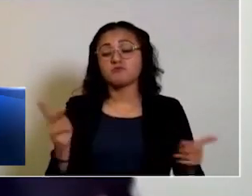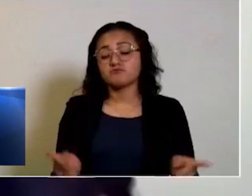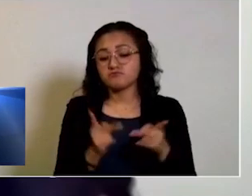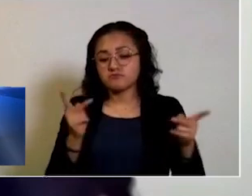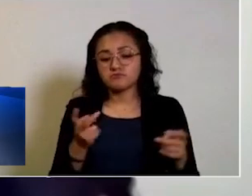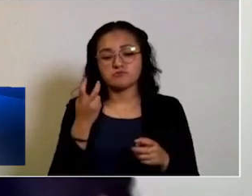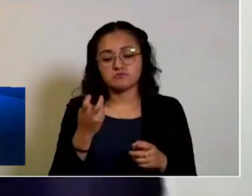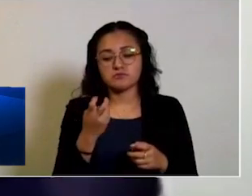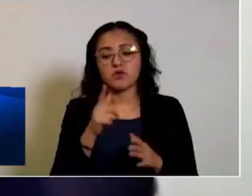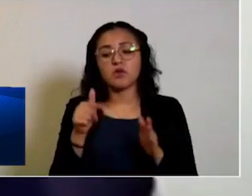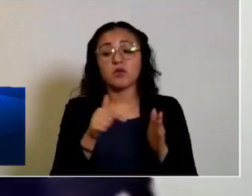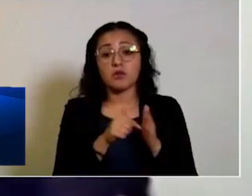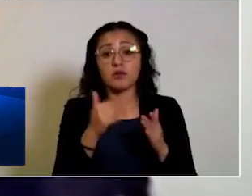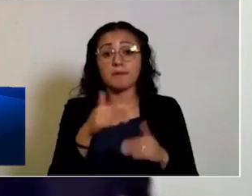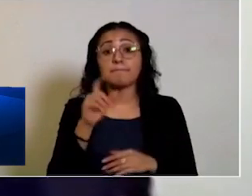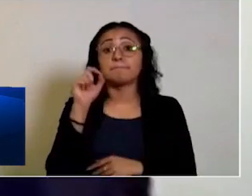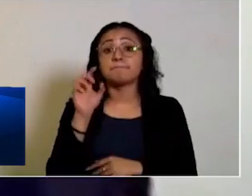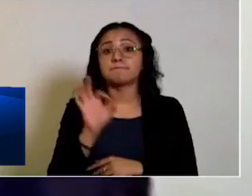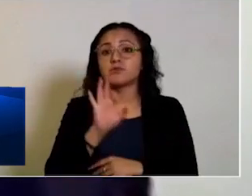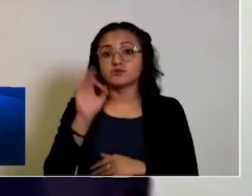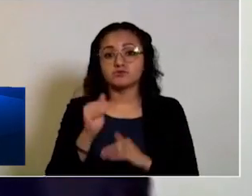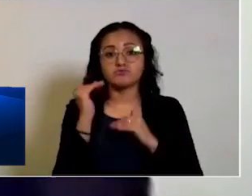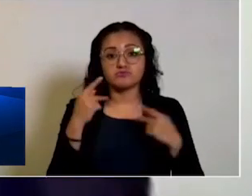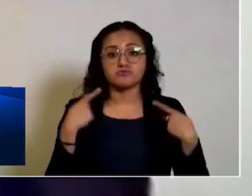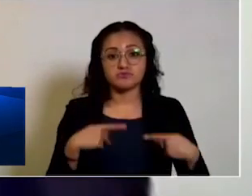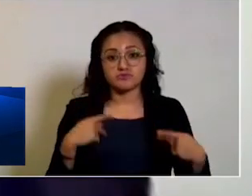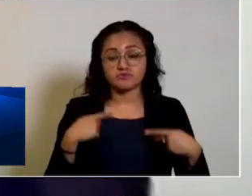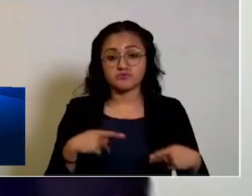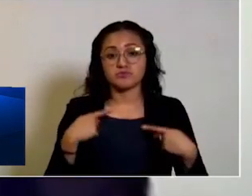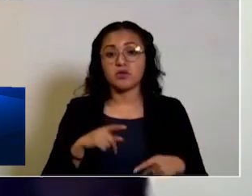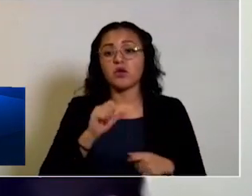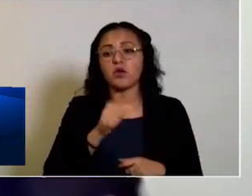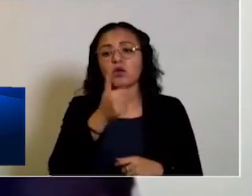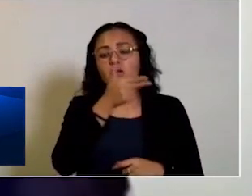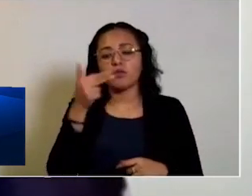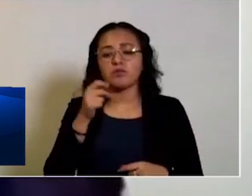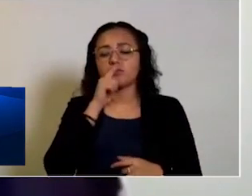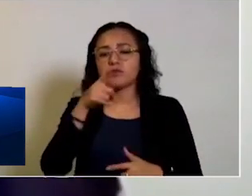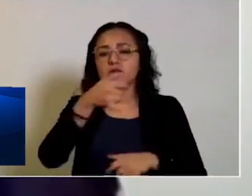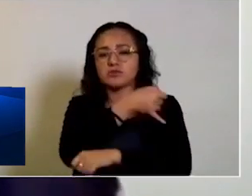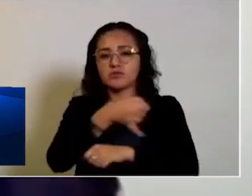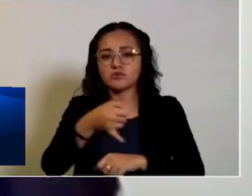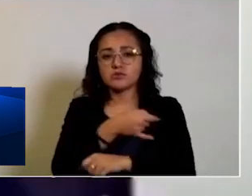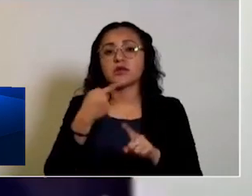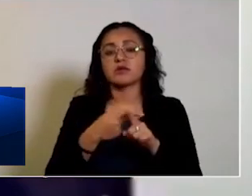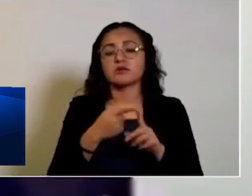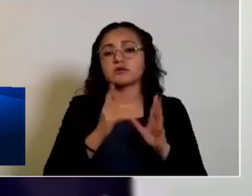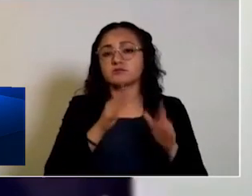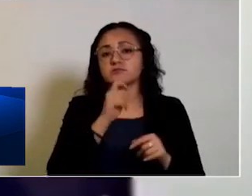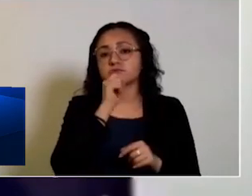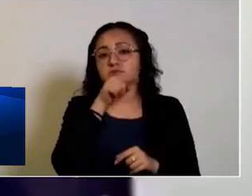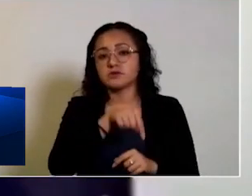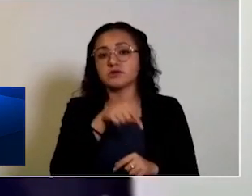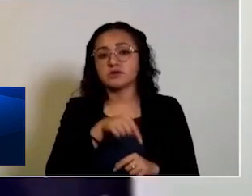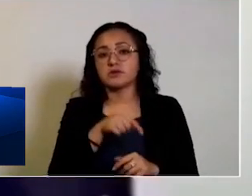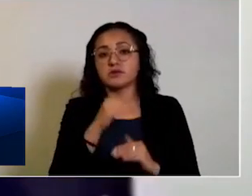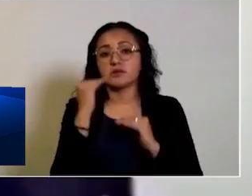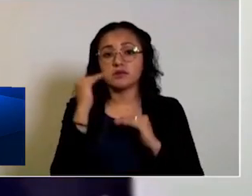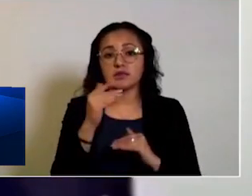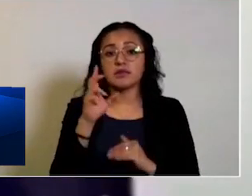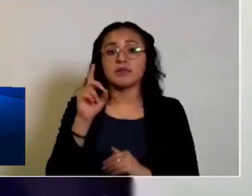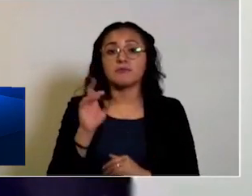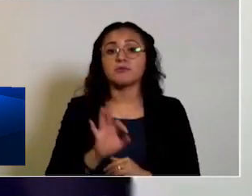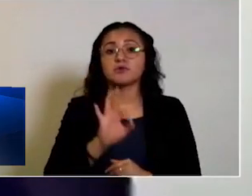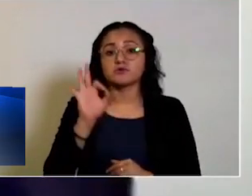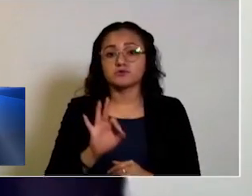comercial será del 20%, con excepción de los hoteles y el sector industrial, que mantendrá una operación con un aforo máximo